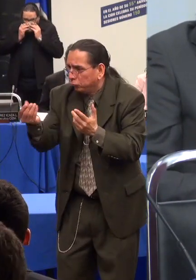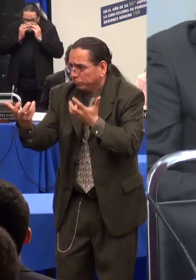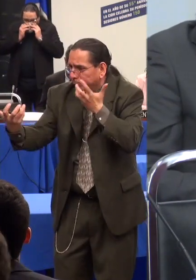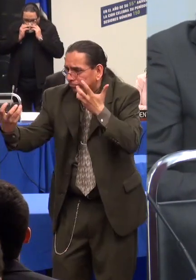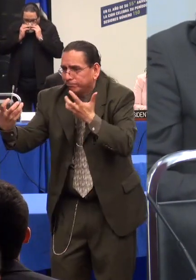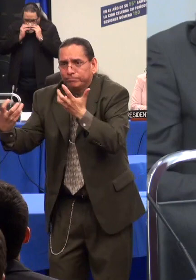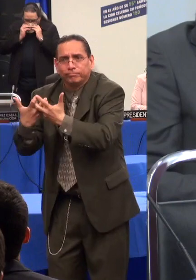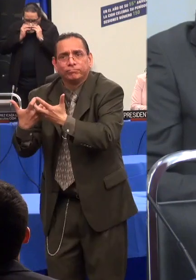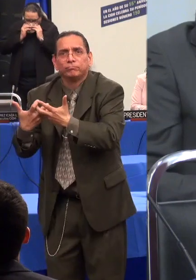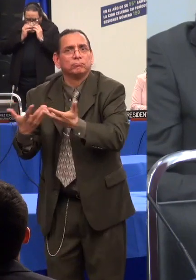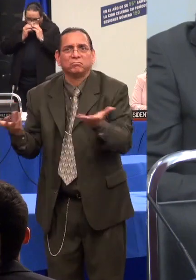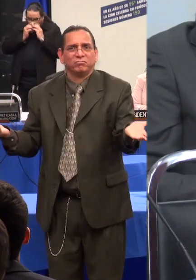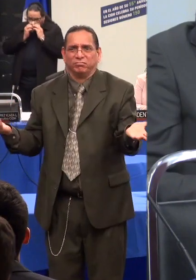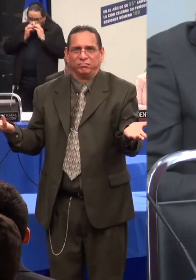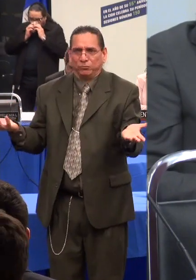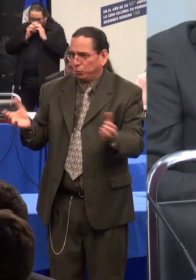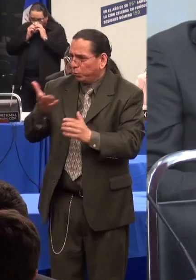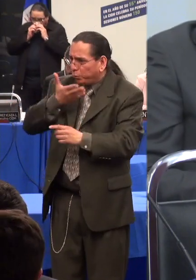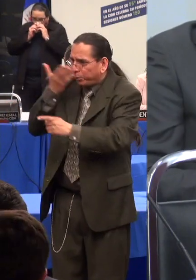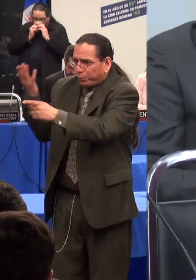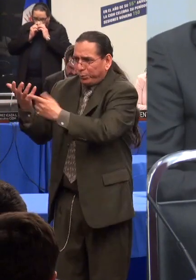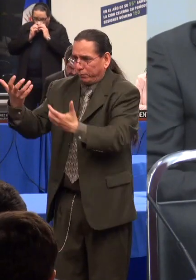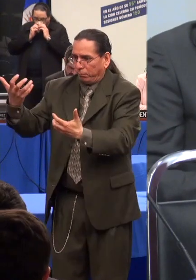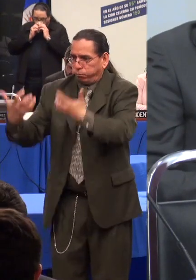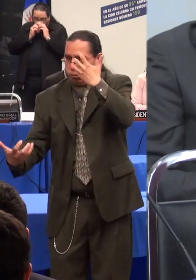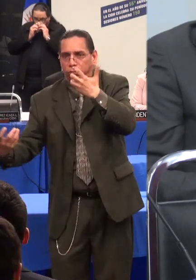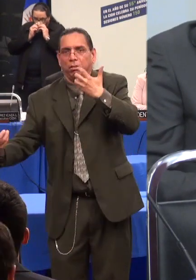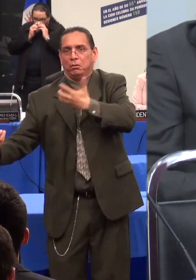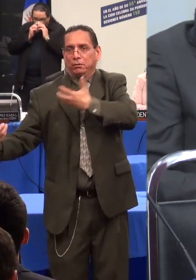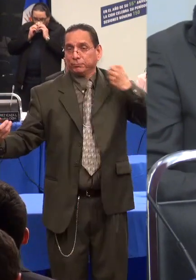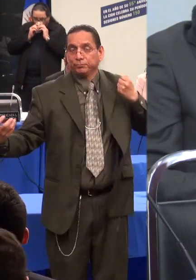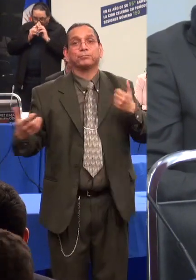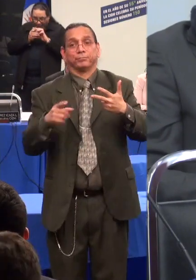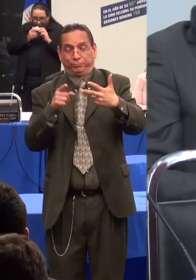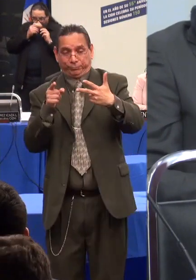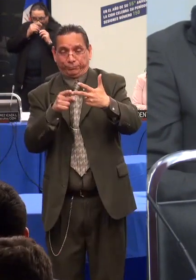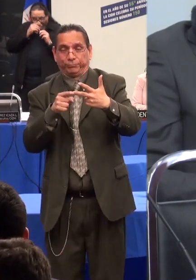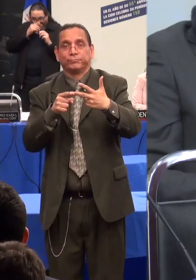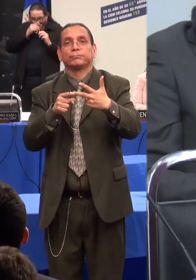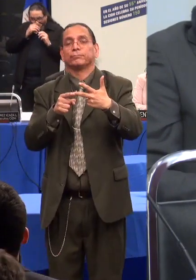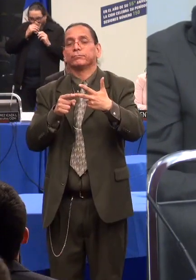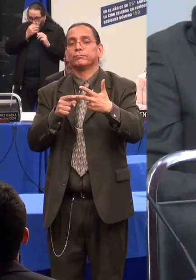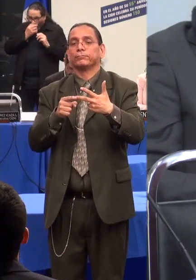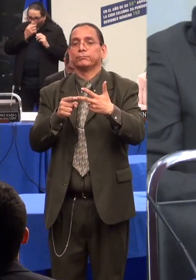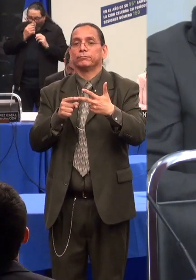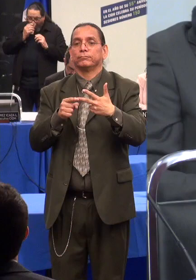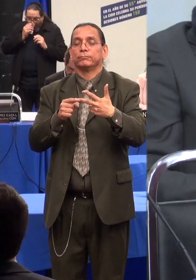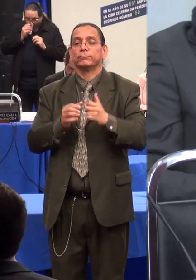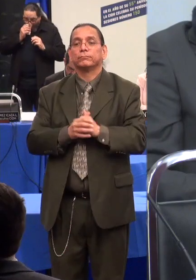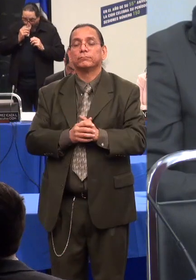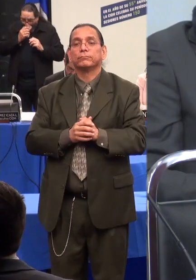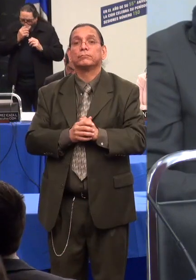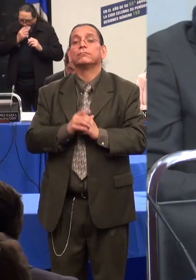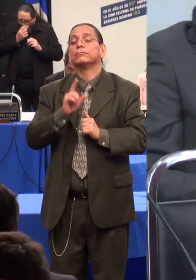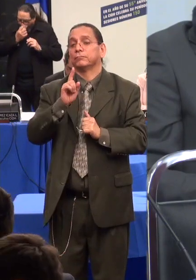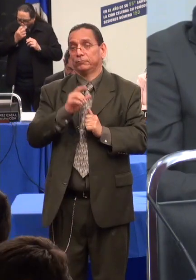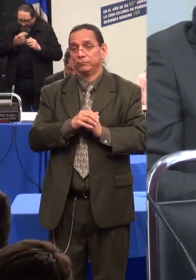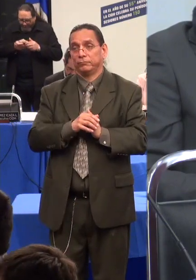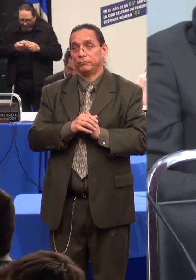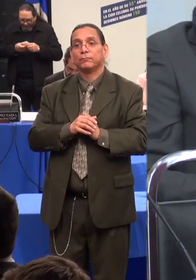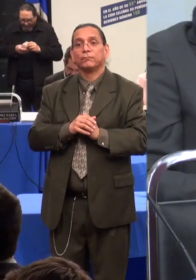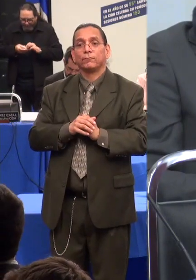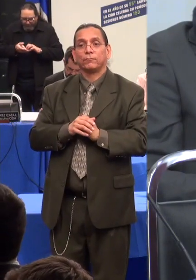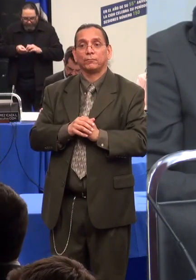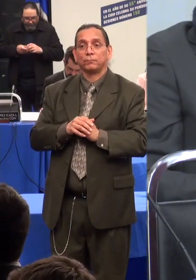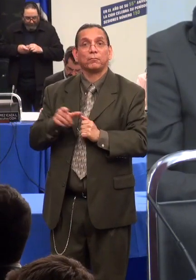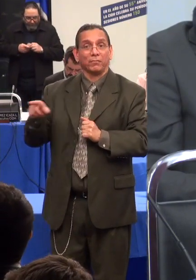los altos niveles de desescolarización por una parte y de institucionalización por otra impactan directamente la capacidad de acceder